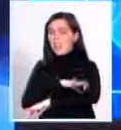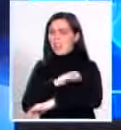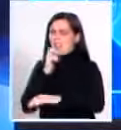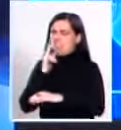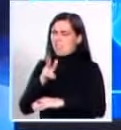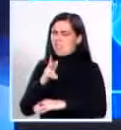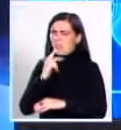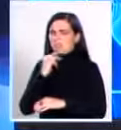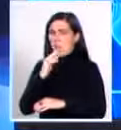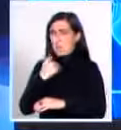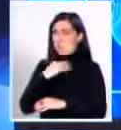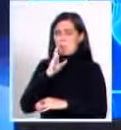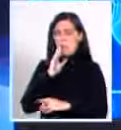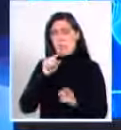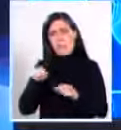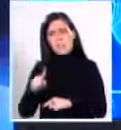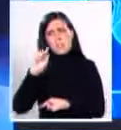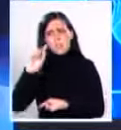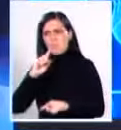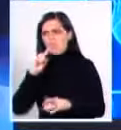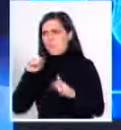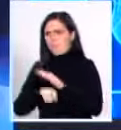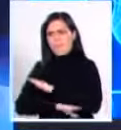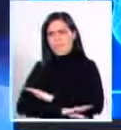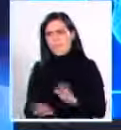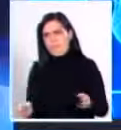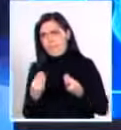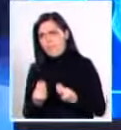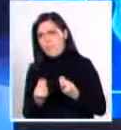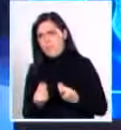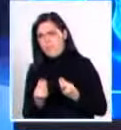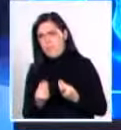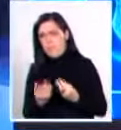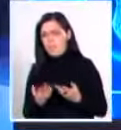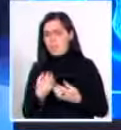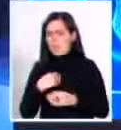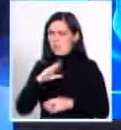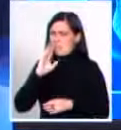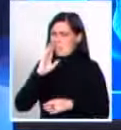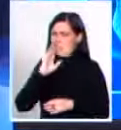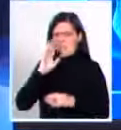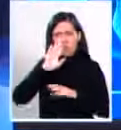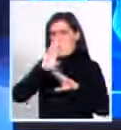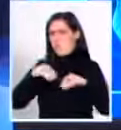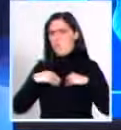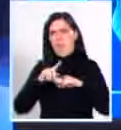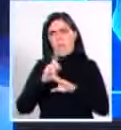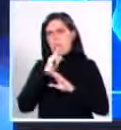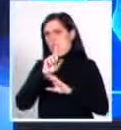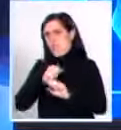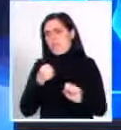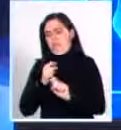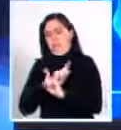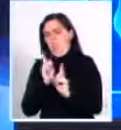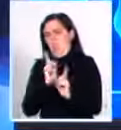mi madre. Mirá, beba, este pibe es sordo como una tapia. Y mi madre se resistía a aceptarlo. Pero bueno,